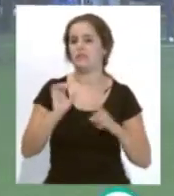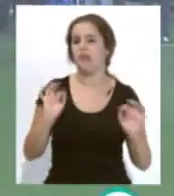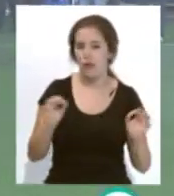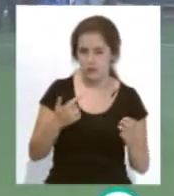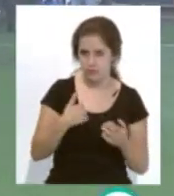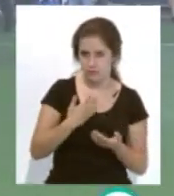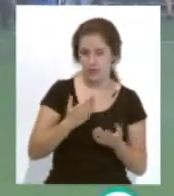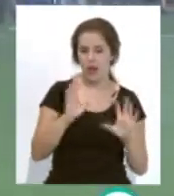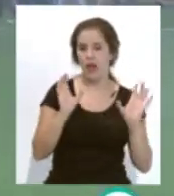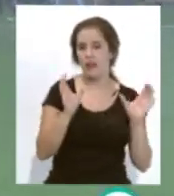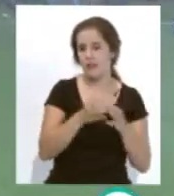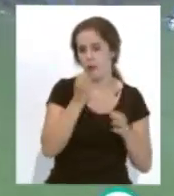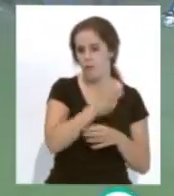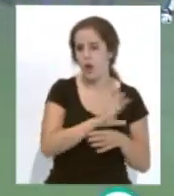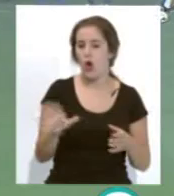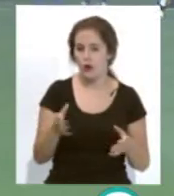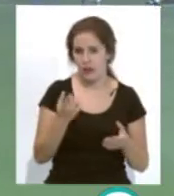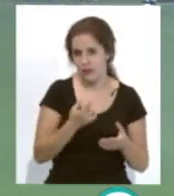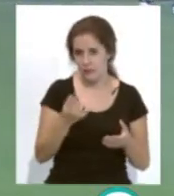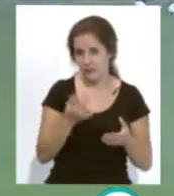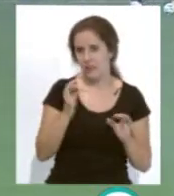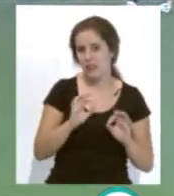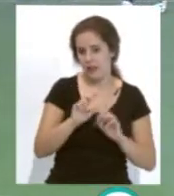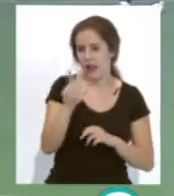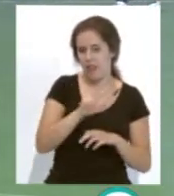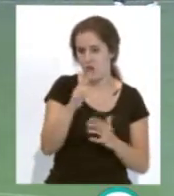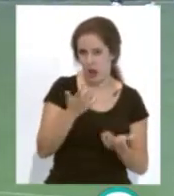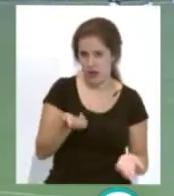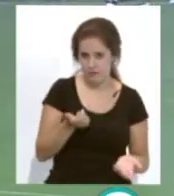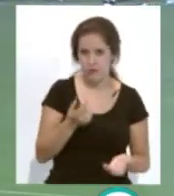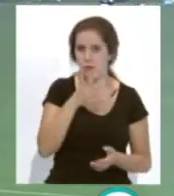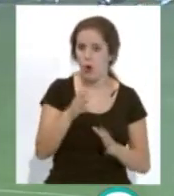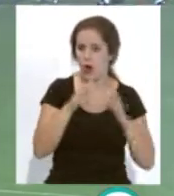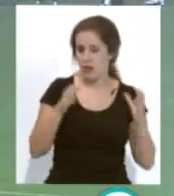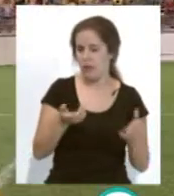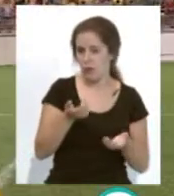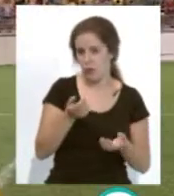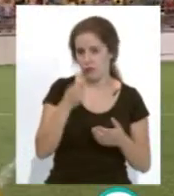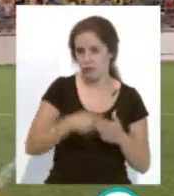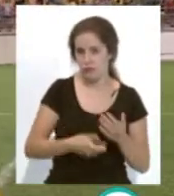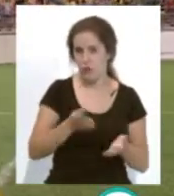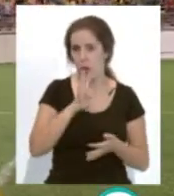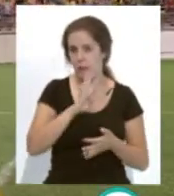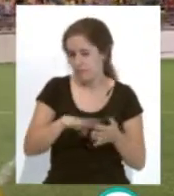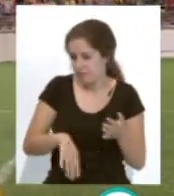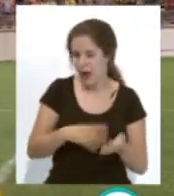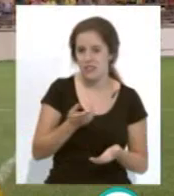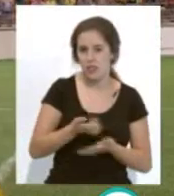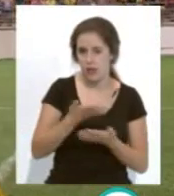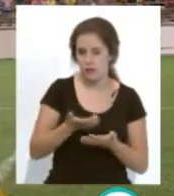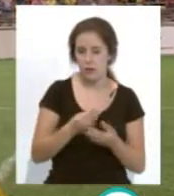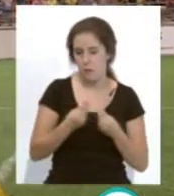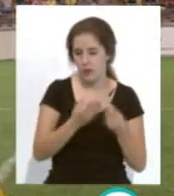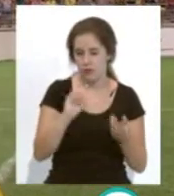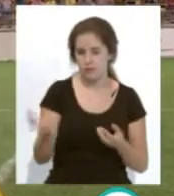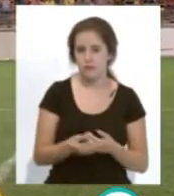a equipos a los mejores equipos del panorama nacional que son un equipo tremendo como el Atlético el Barça y compañía claro pero